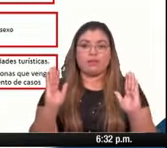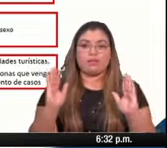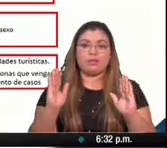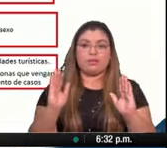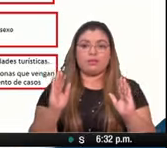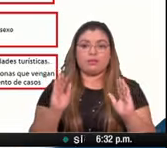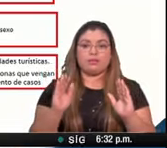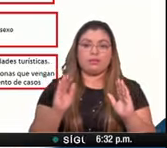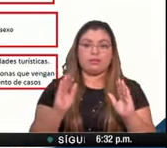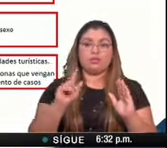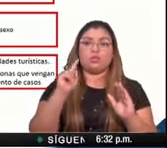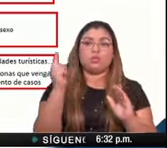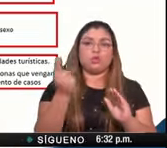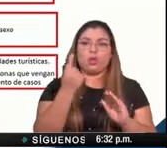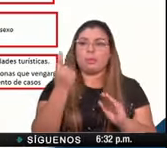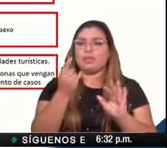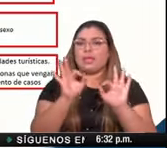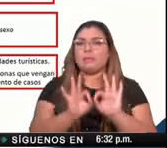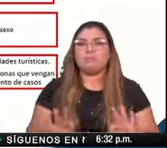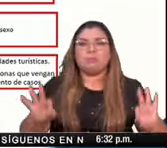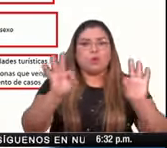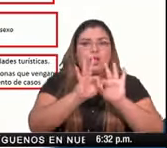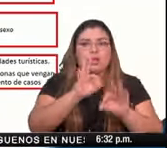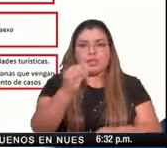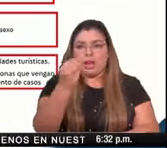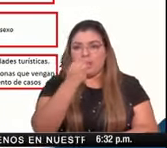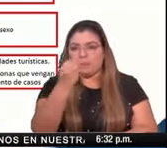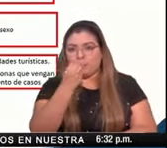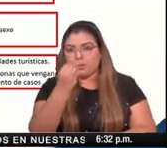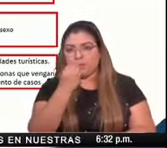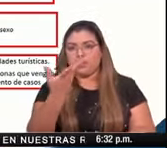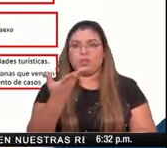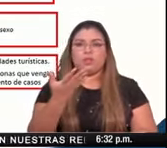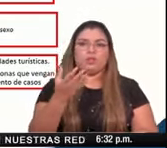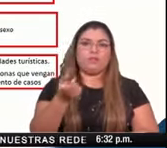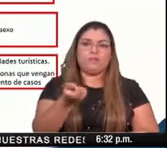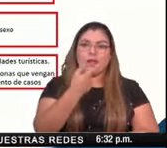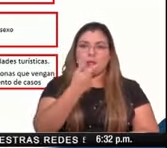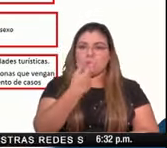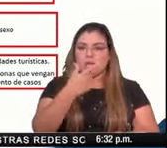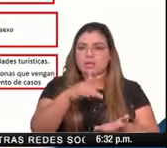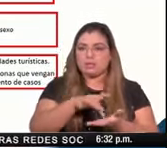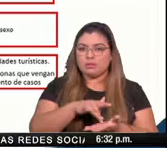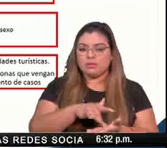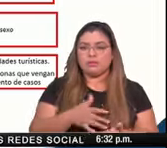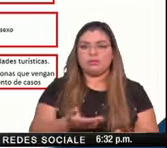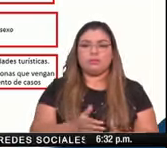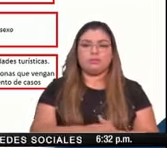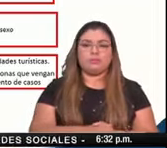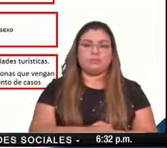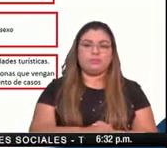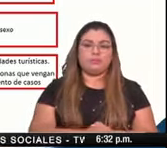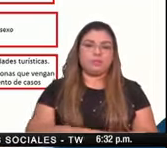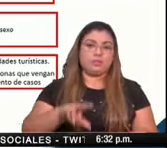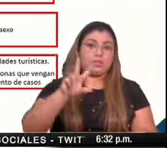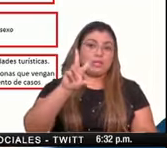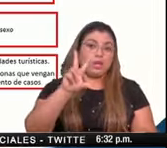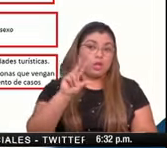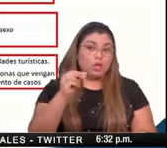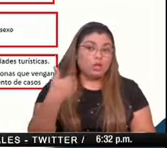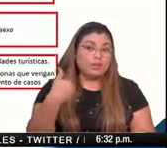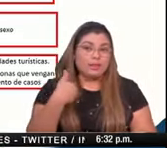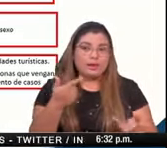aquellas de servicios esenciales como procesadores de alimentos que no tengan